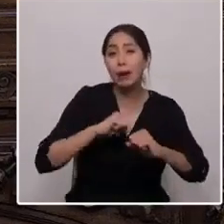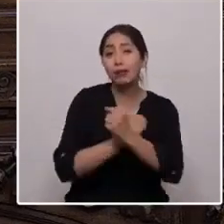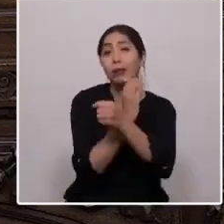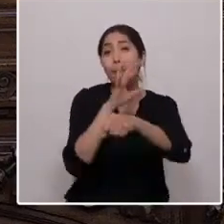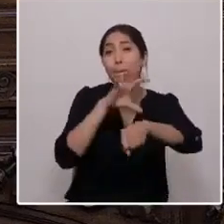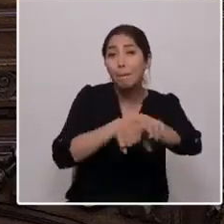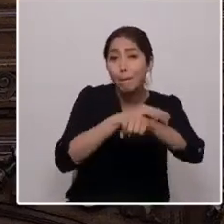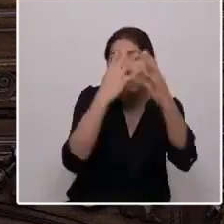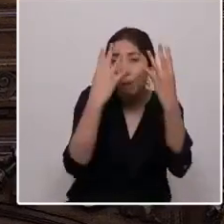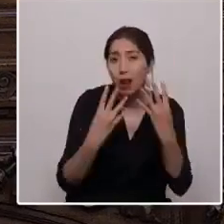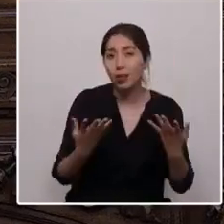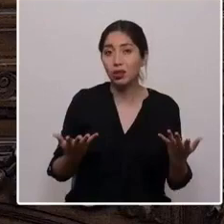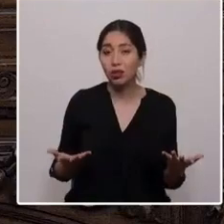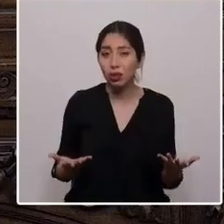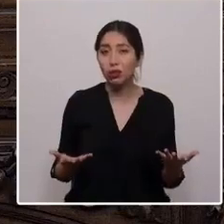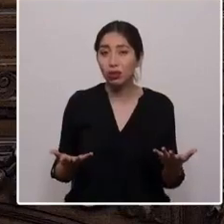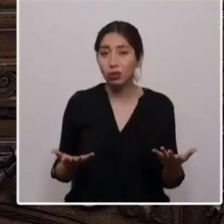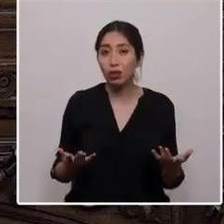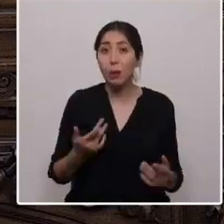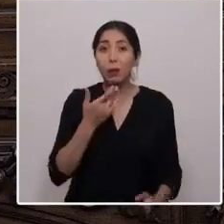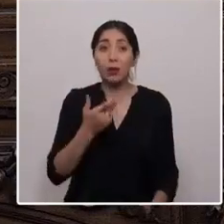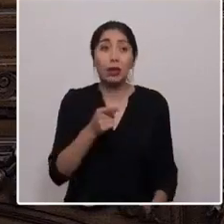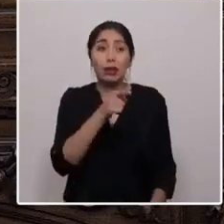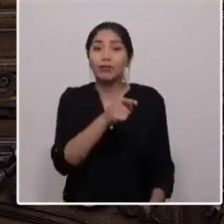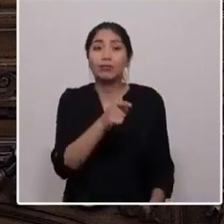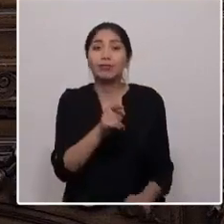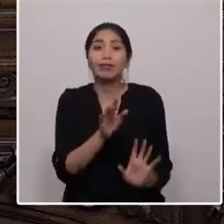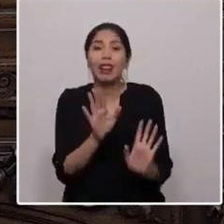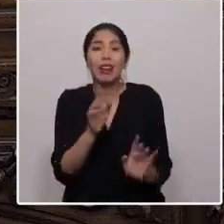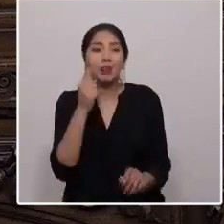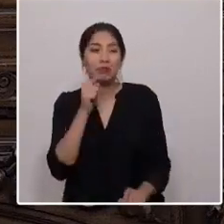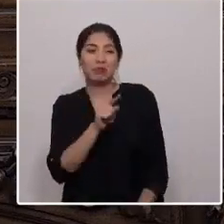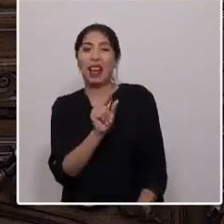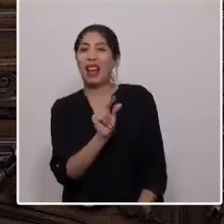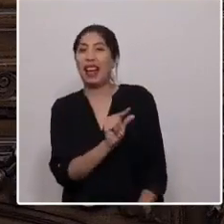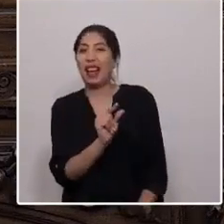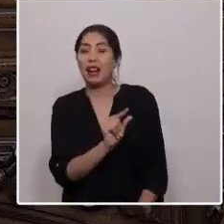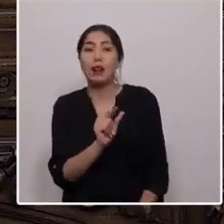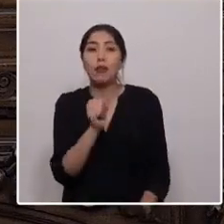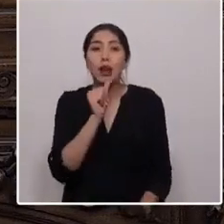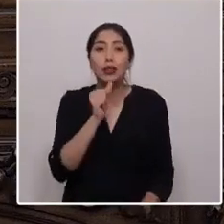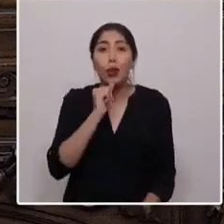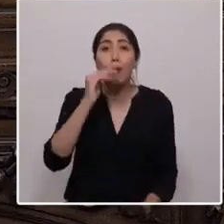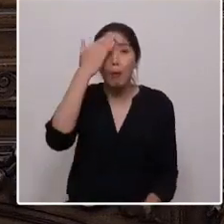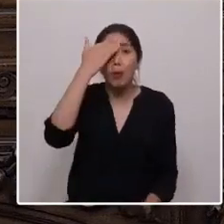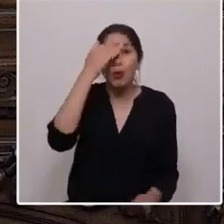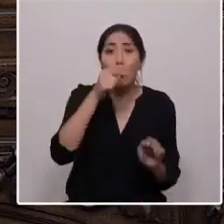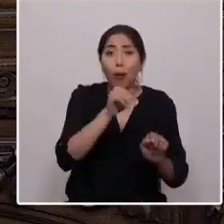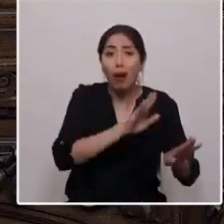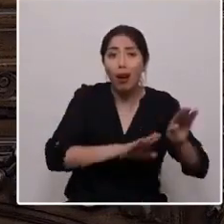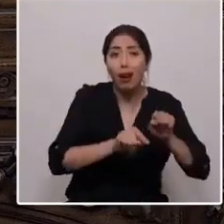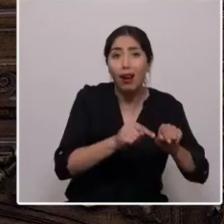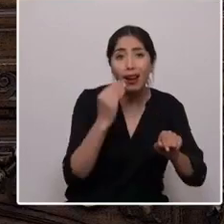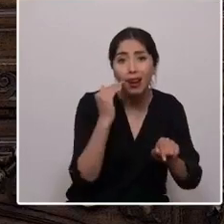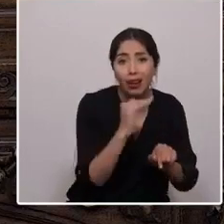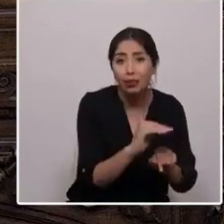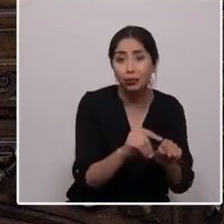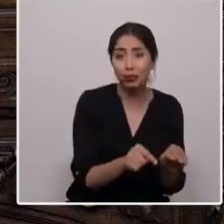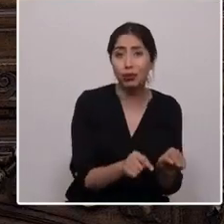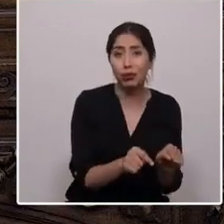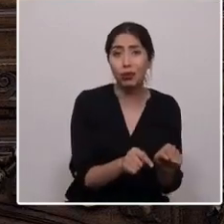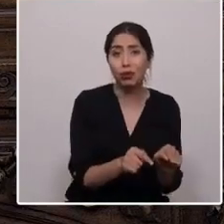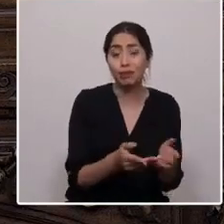a que nadie creyó en ellos, no se preocuparon de ellos, donde no les dio